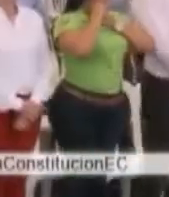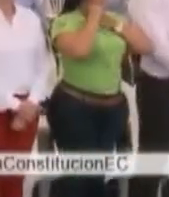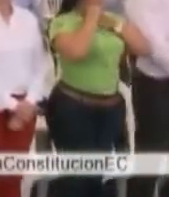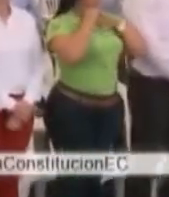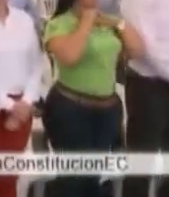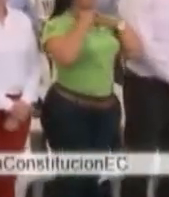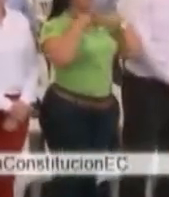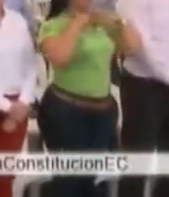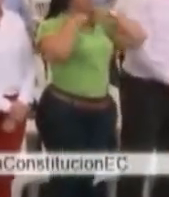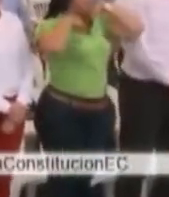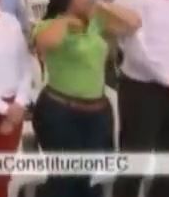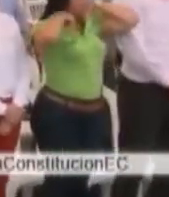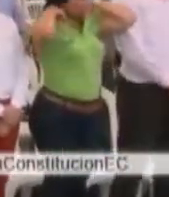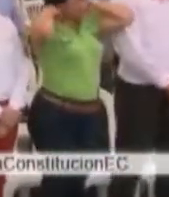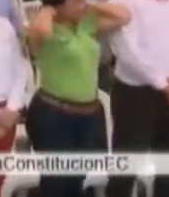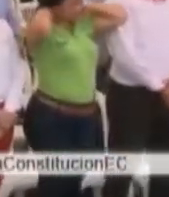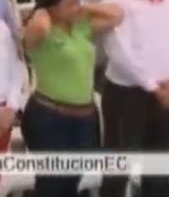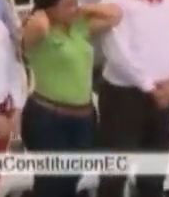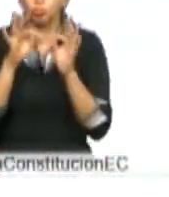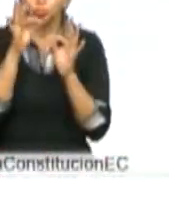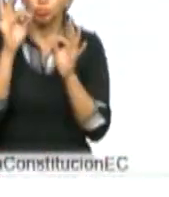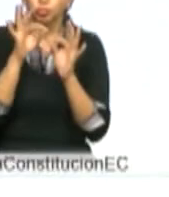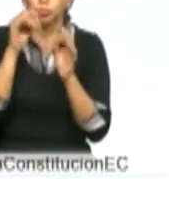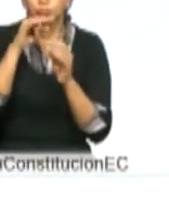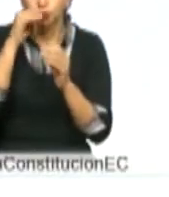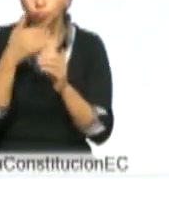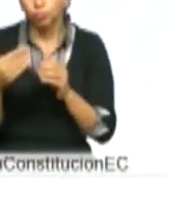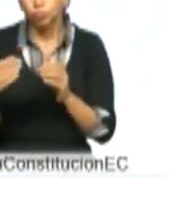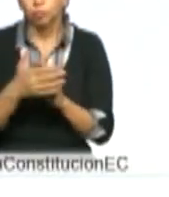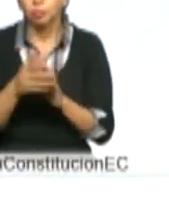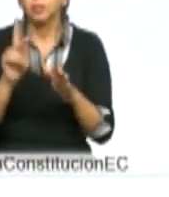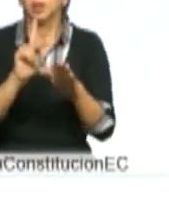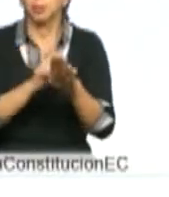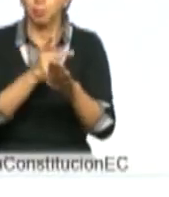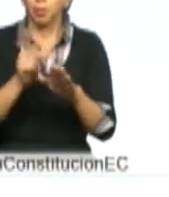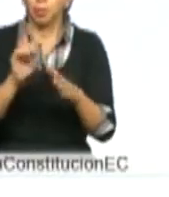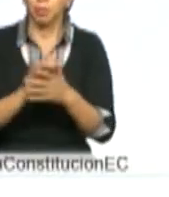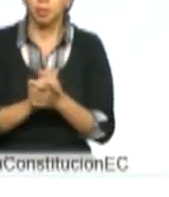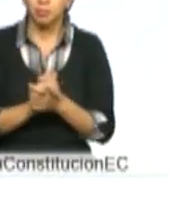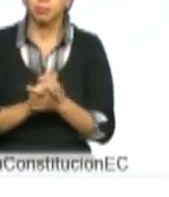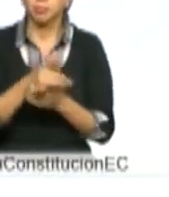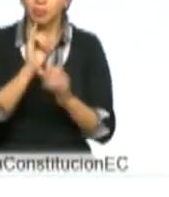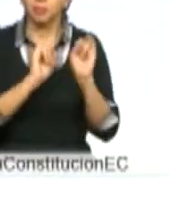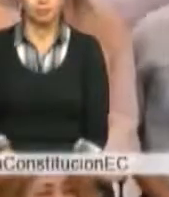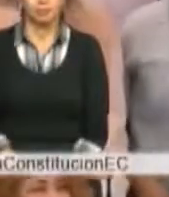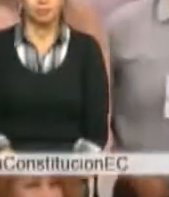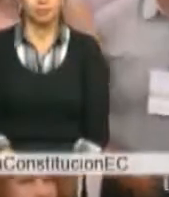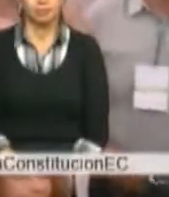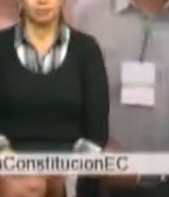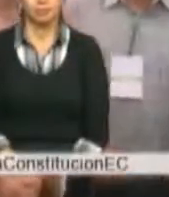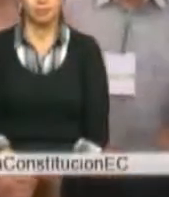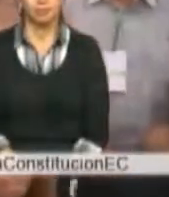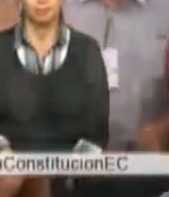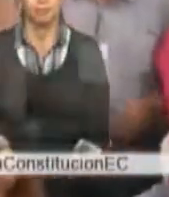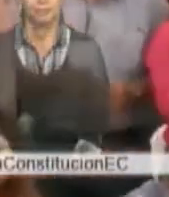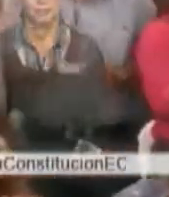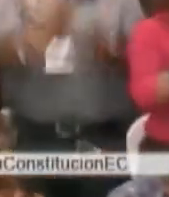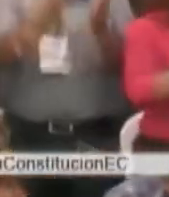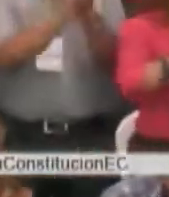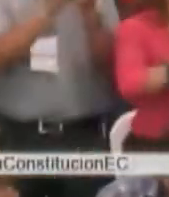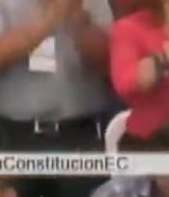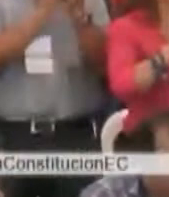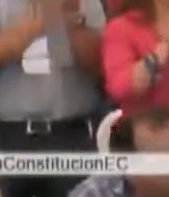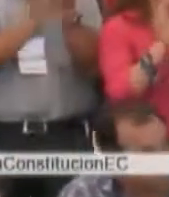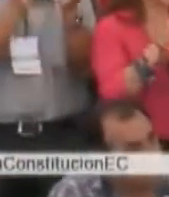organizado por el Gobierno Nacional, el presidente Lenín Moreno destacó que en el año 2008 cambió la historia de la patria en favor de la